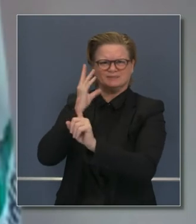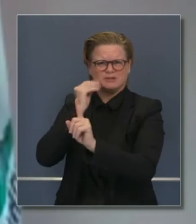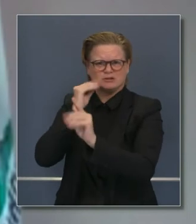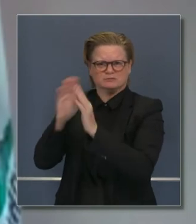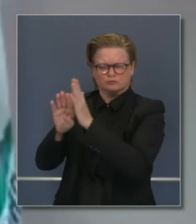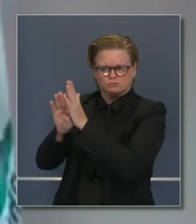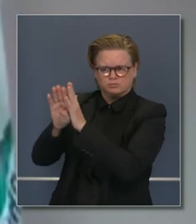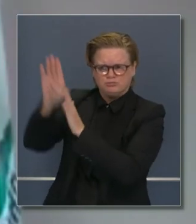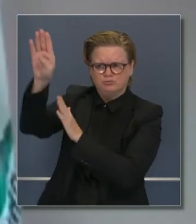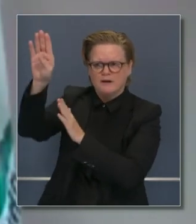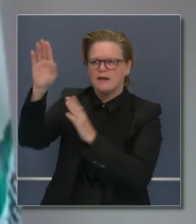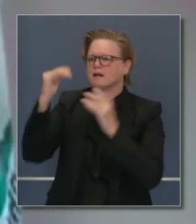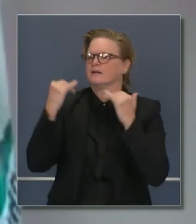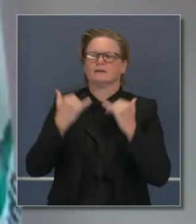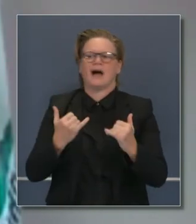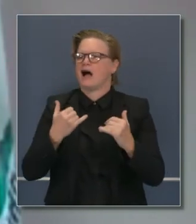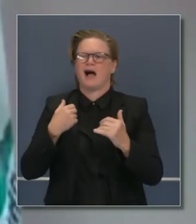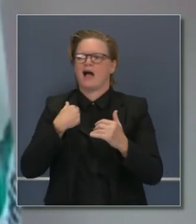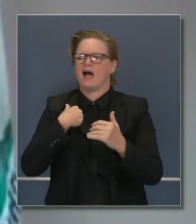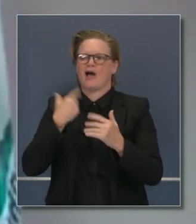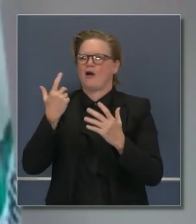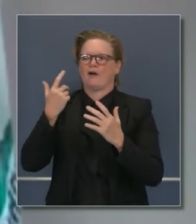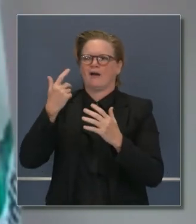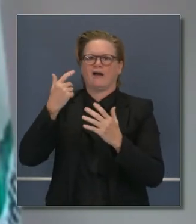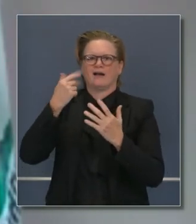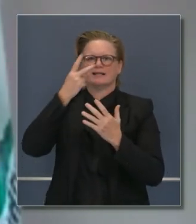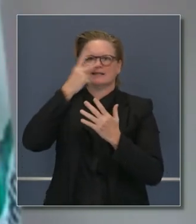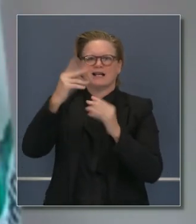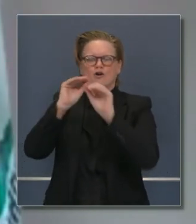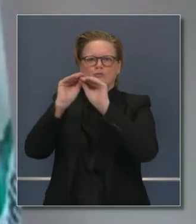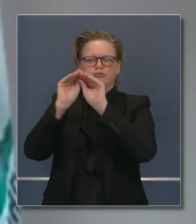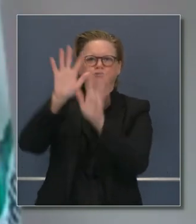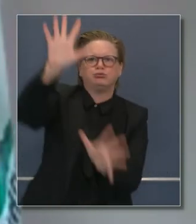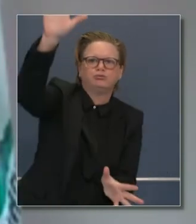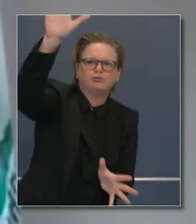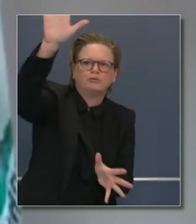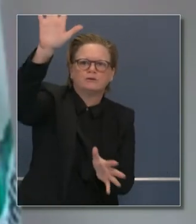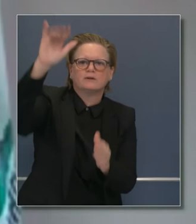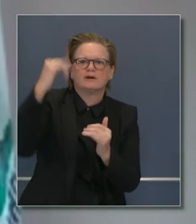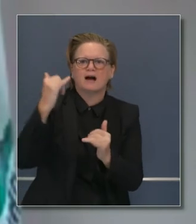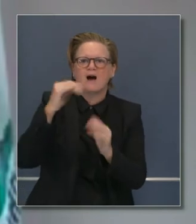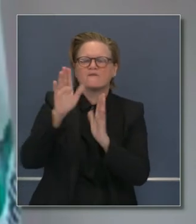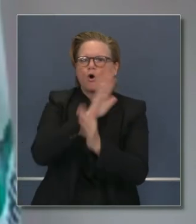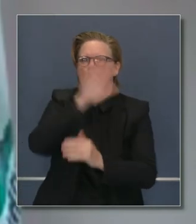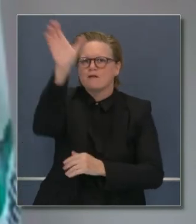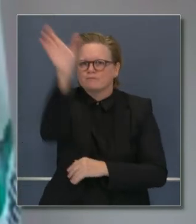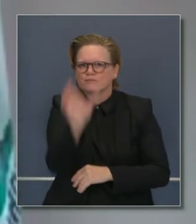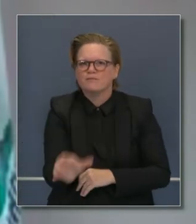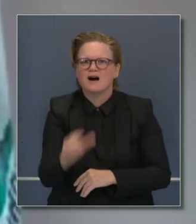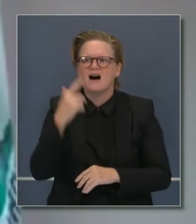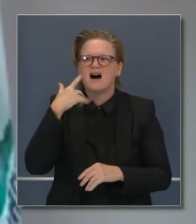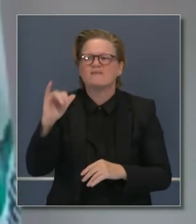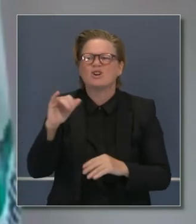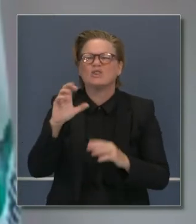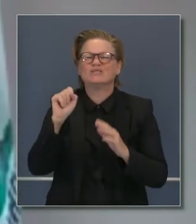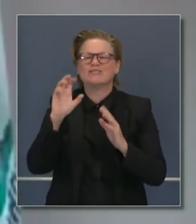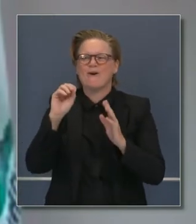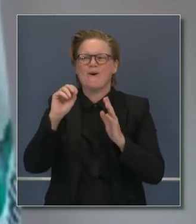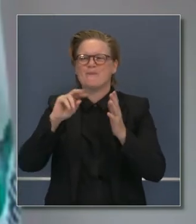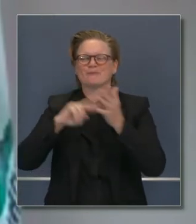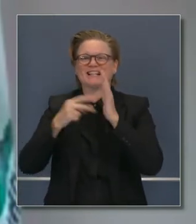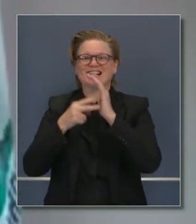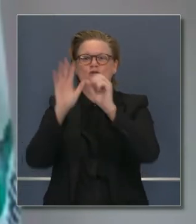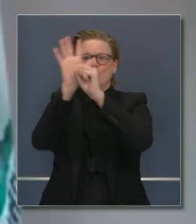experimentaban el repunte mayor, estamos viendo transmisión por todo el estado en altos niveles. Y anticipamos que muchos de los